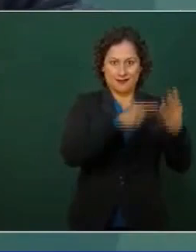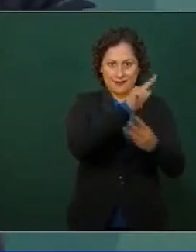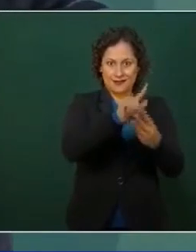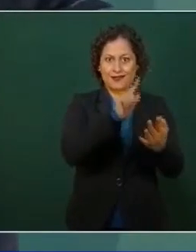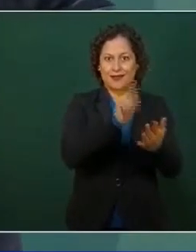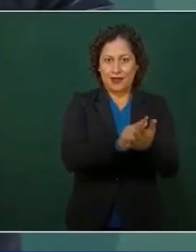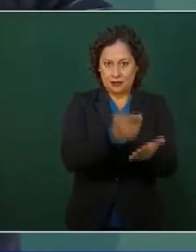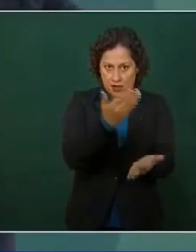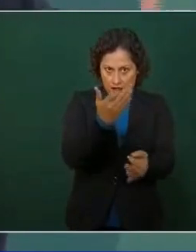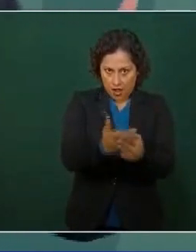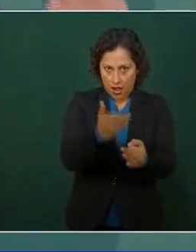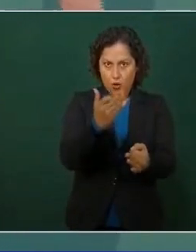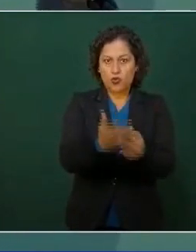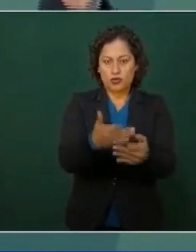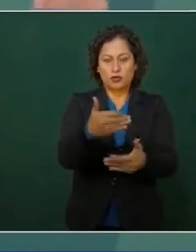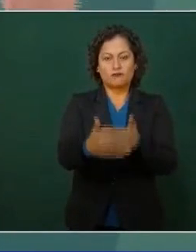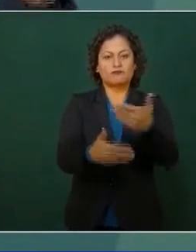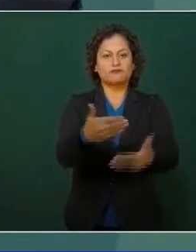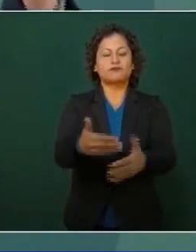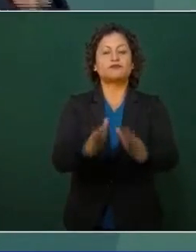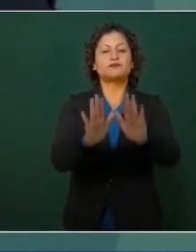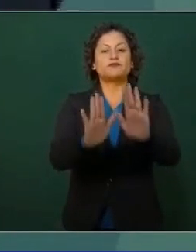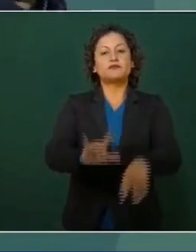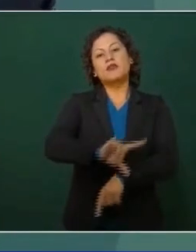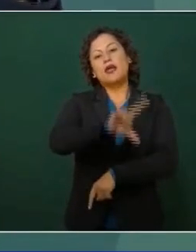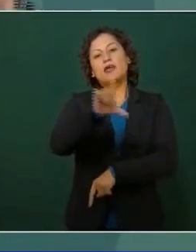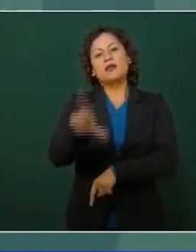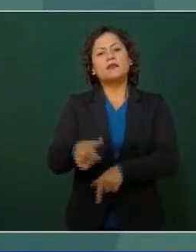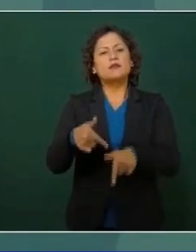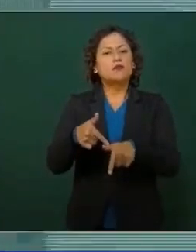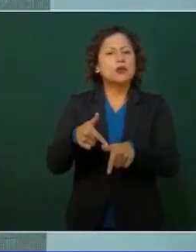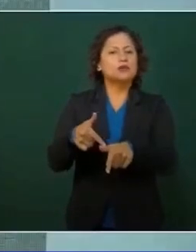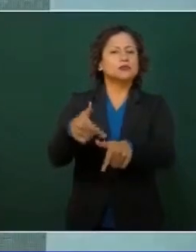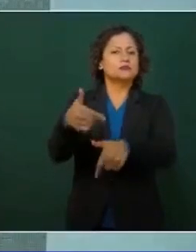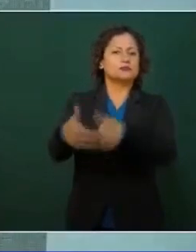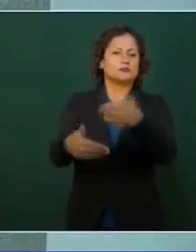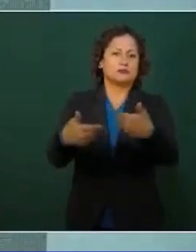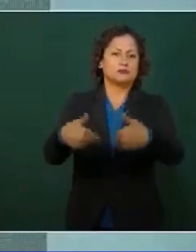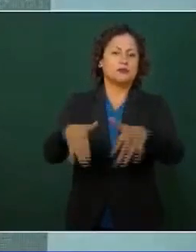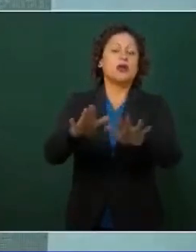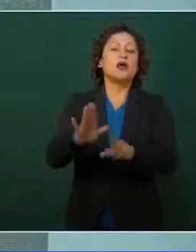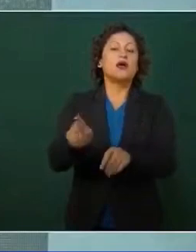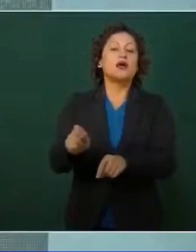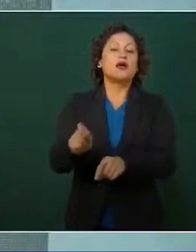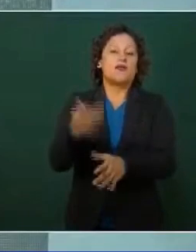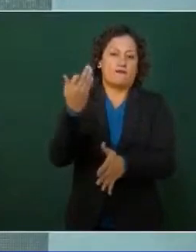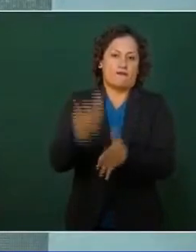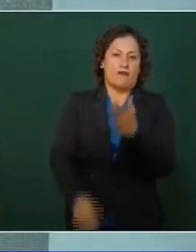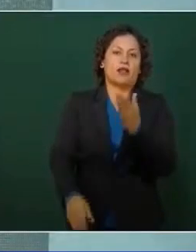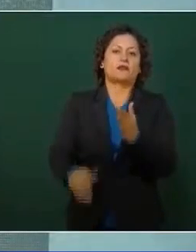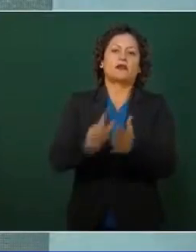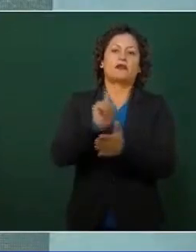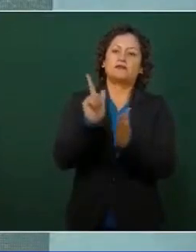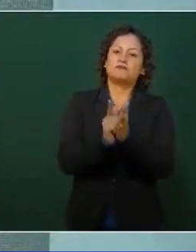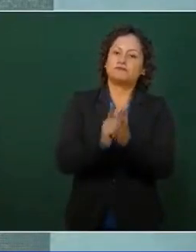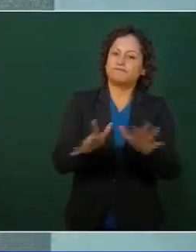vemos, porque tenemos que seguir con la reforma administrativa,